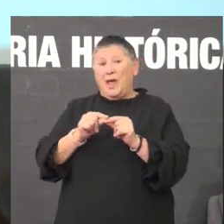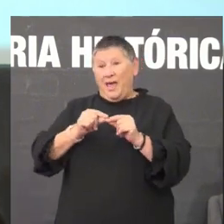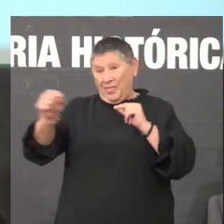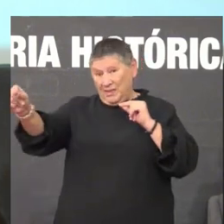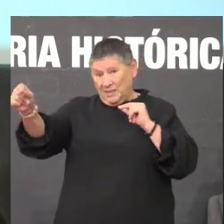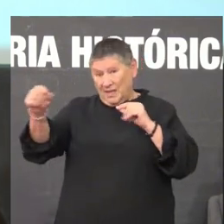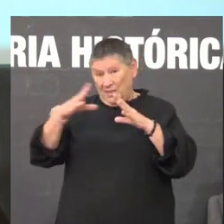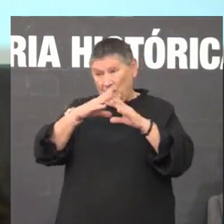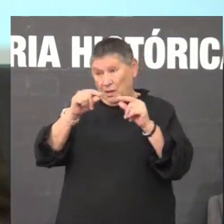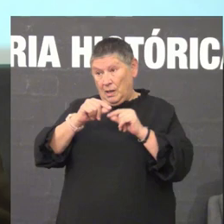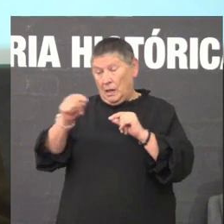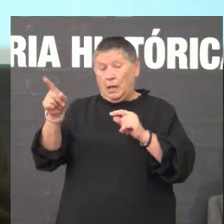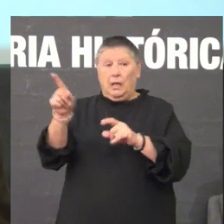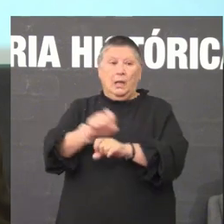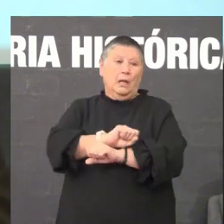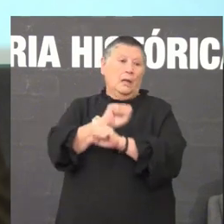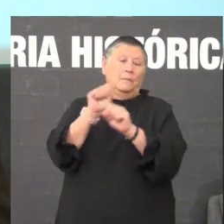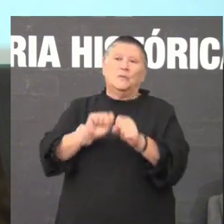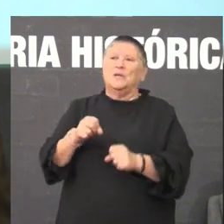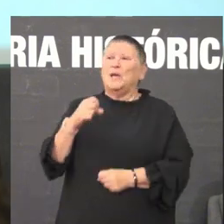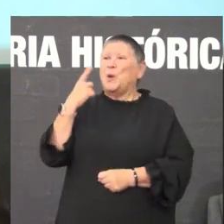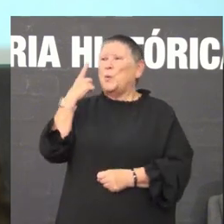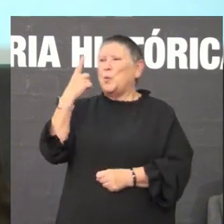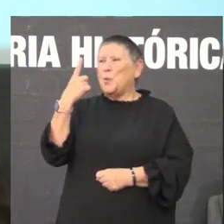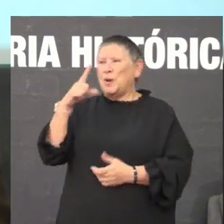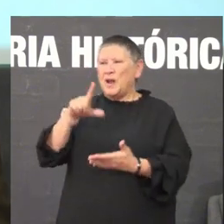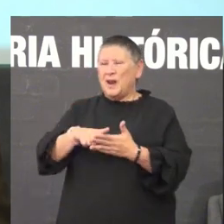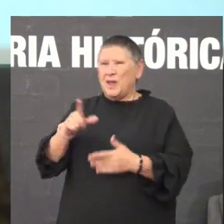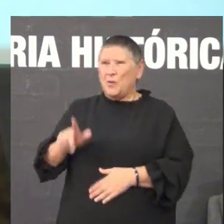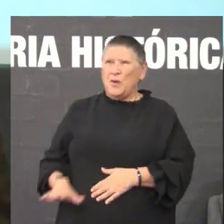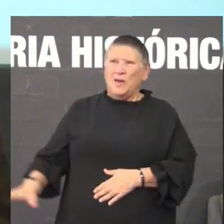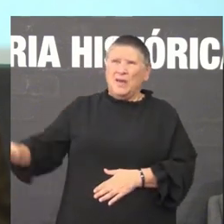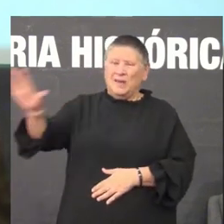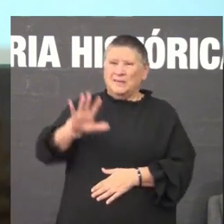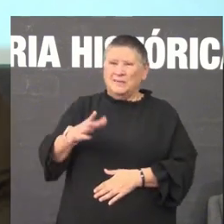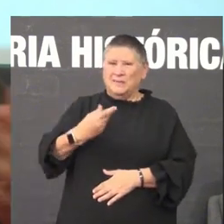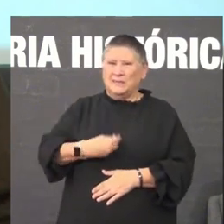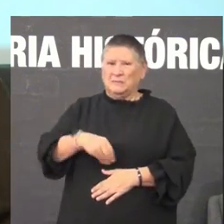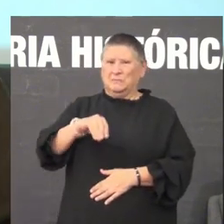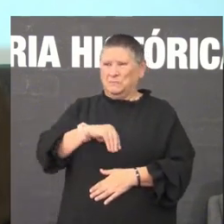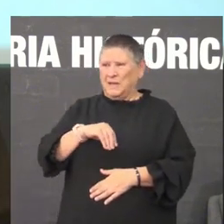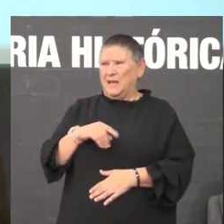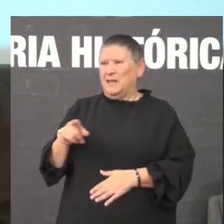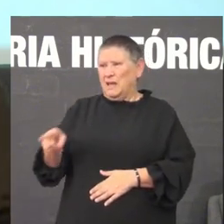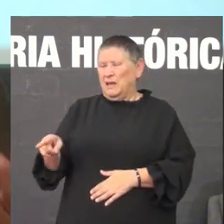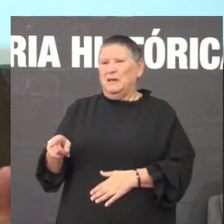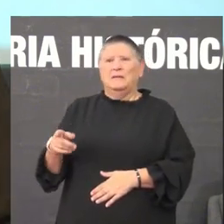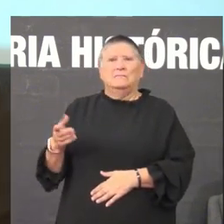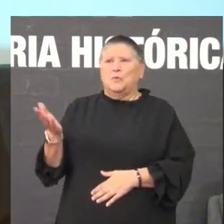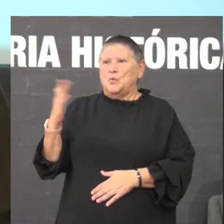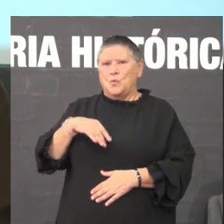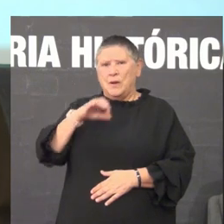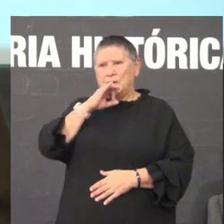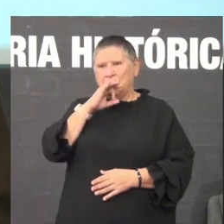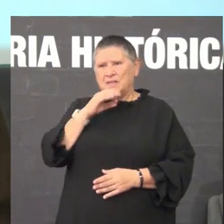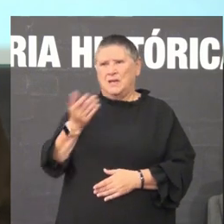estudar en galego somos a única lingua do estado onde non existe esa posibilidad e a UNED ademais ten unha postura